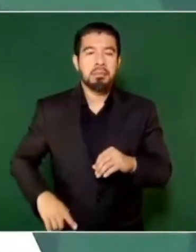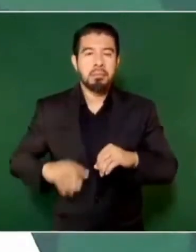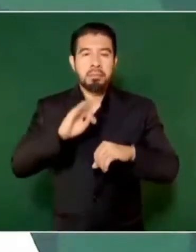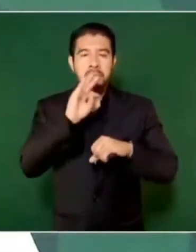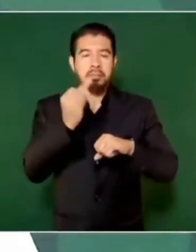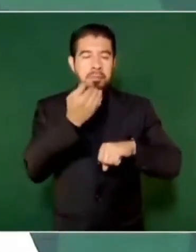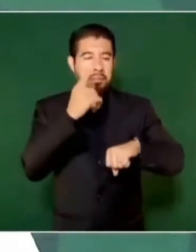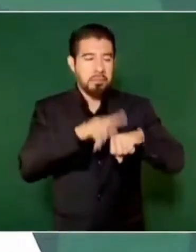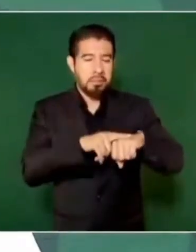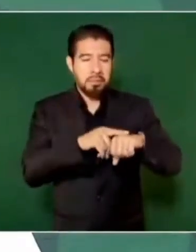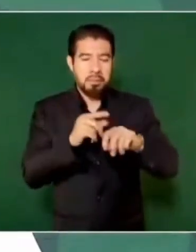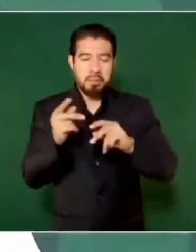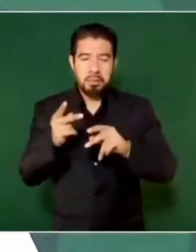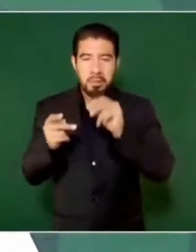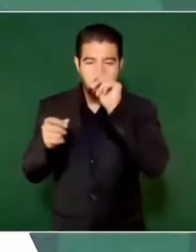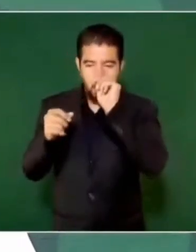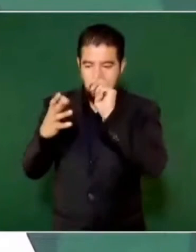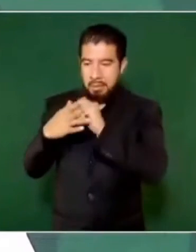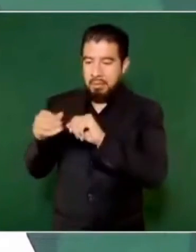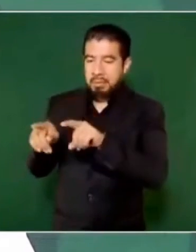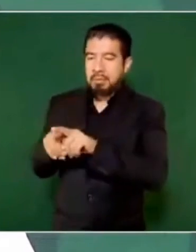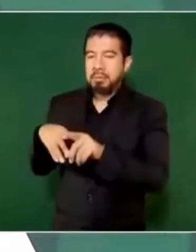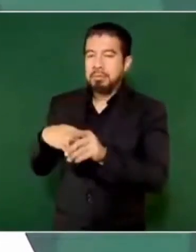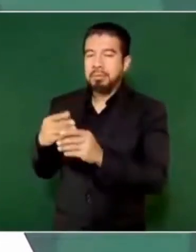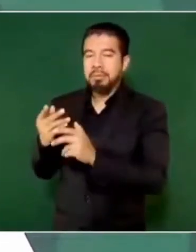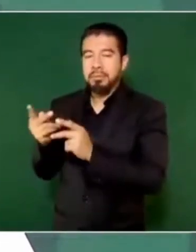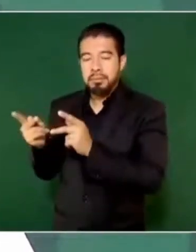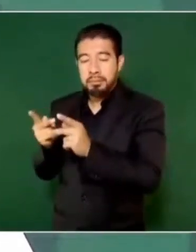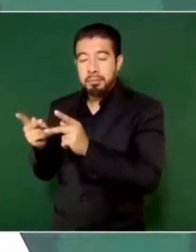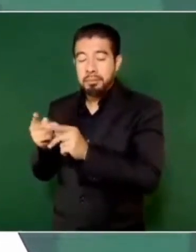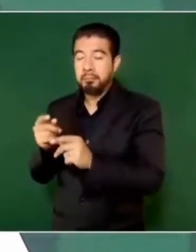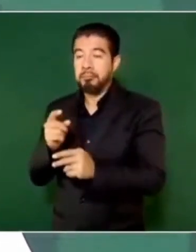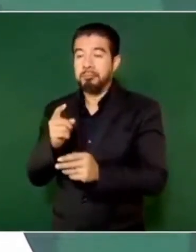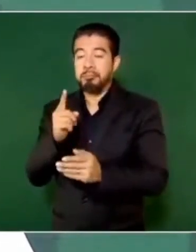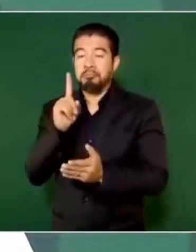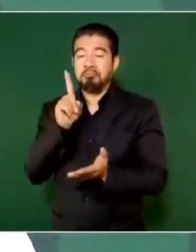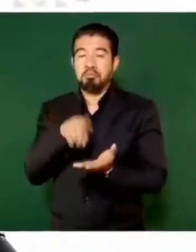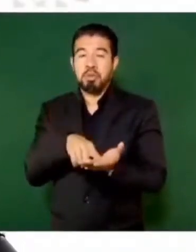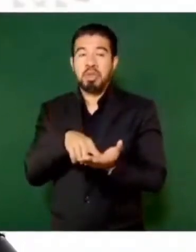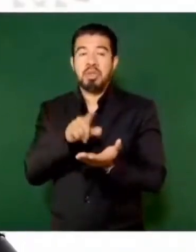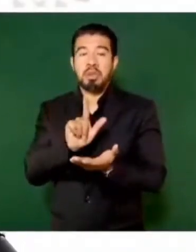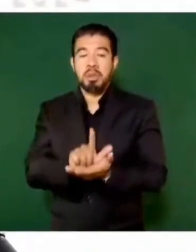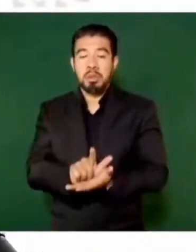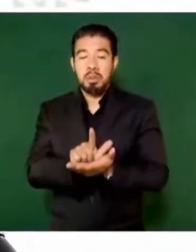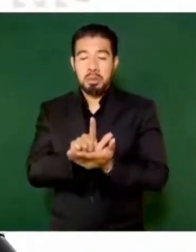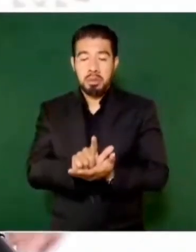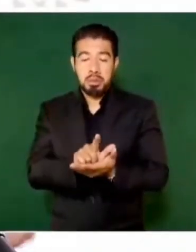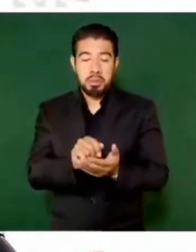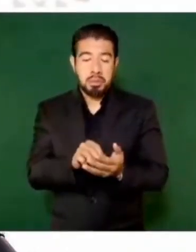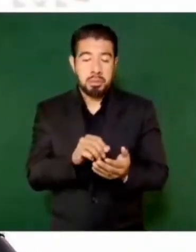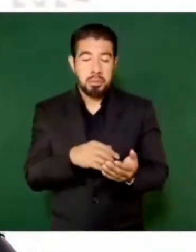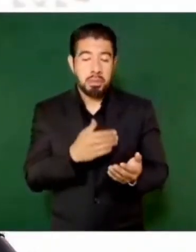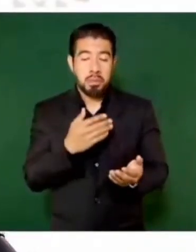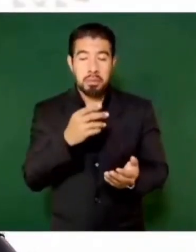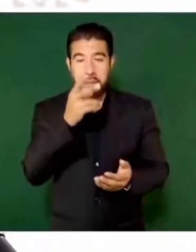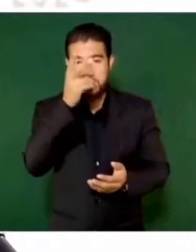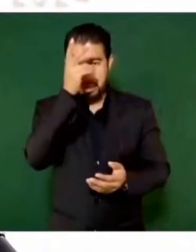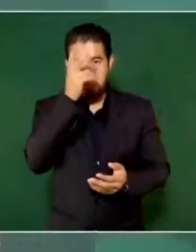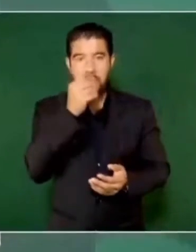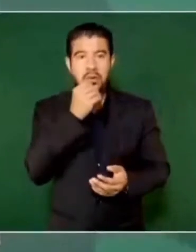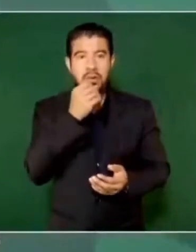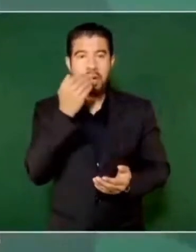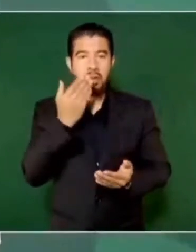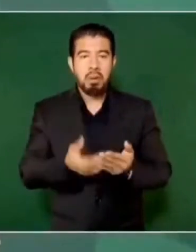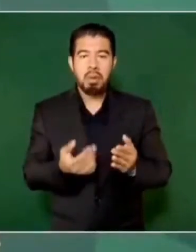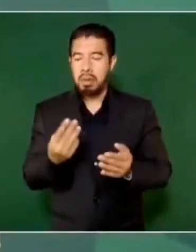gestiones del señor presidente de mil litros, es decir, Villahermosa pasará de tener dos mil a tres mil